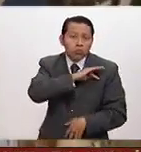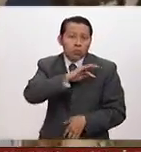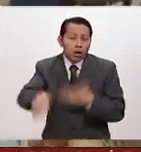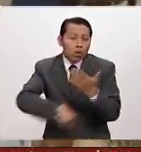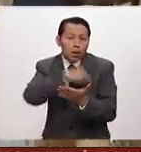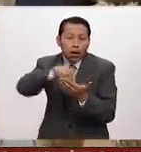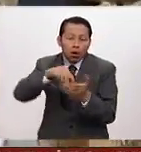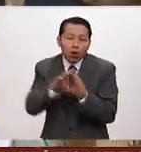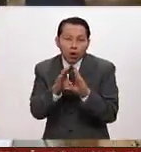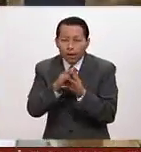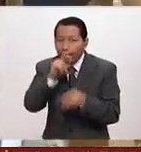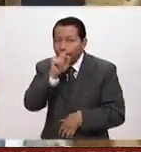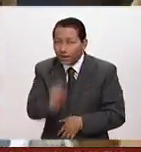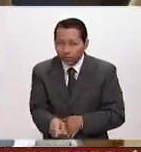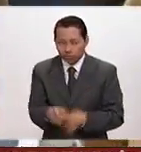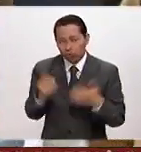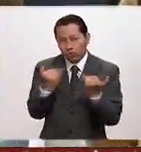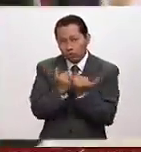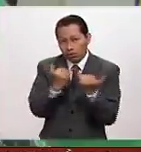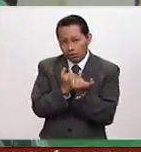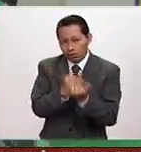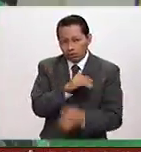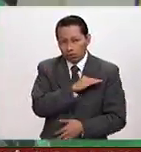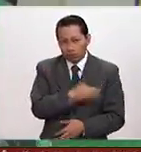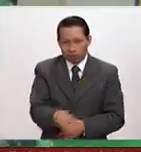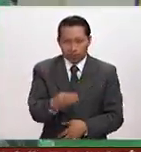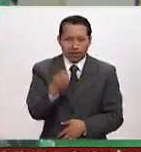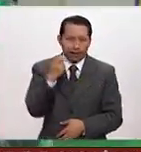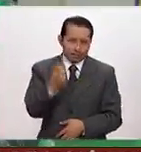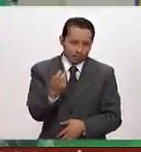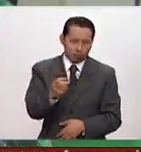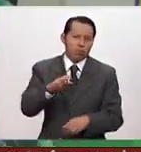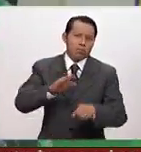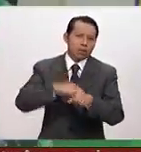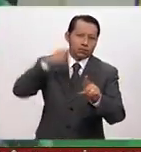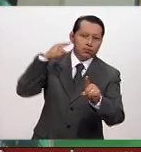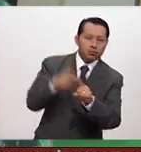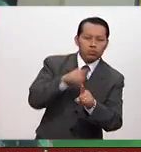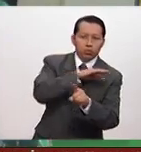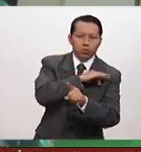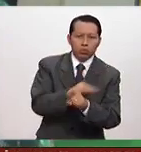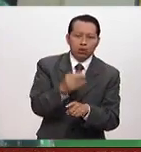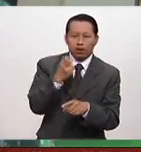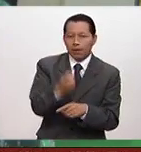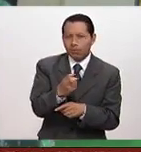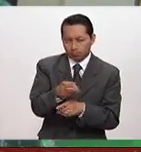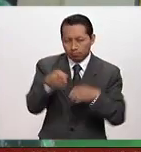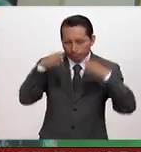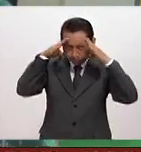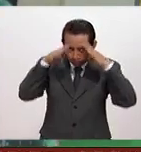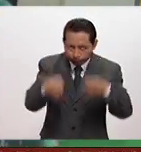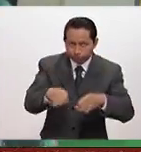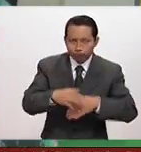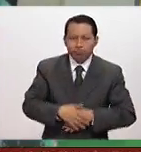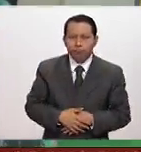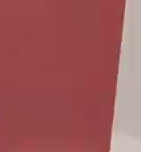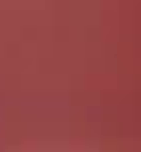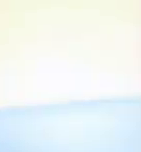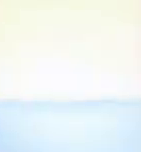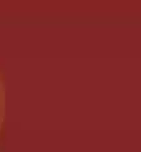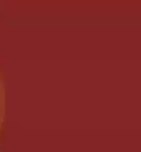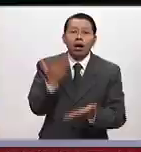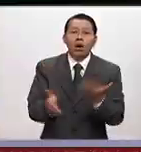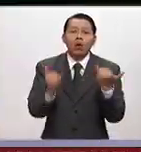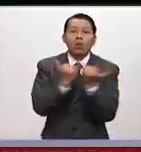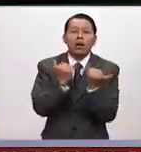otras personas, pero bueno, falta que también se genere un buen impulso y una estructura para este tipo de disciplinas. Así es. Bueno, y vamos